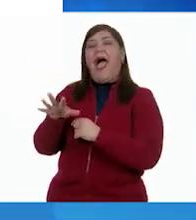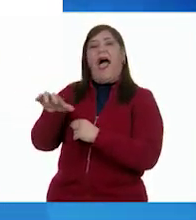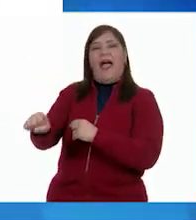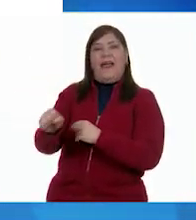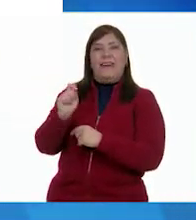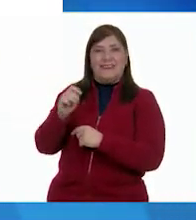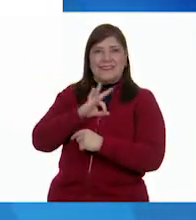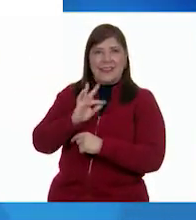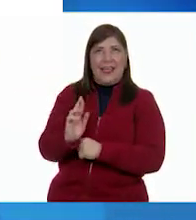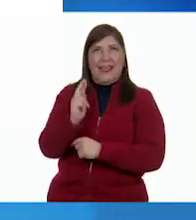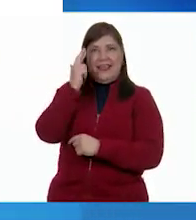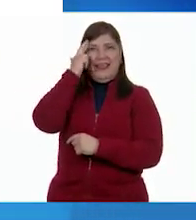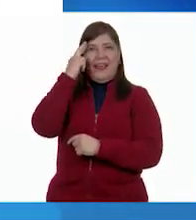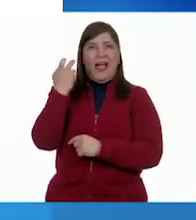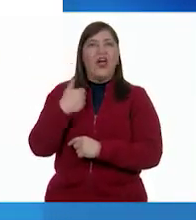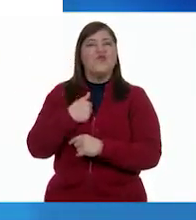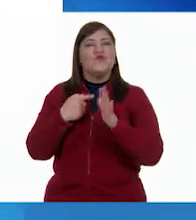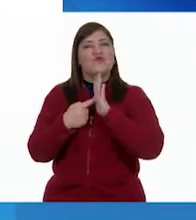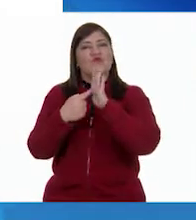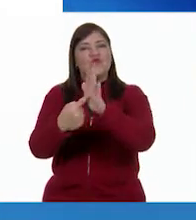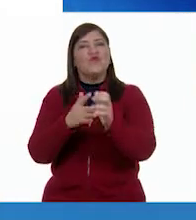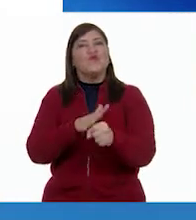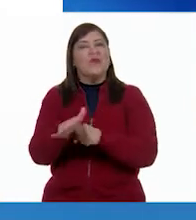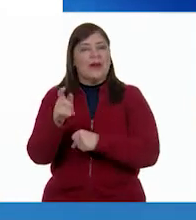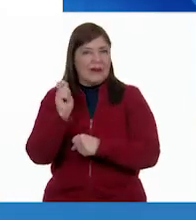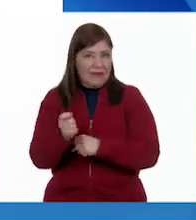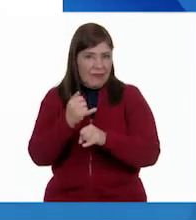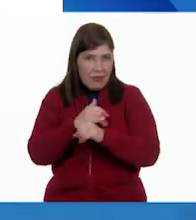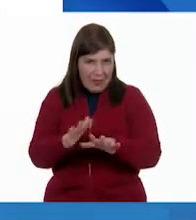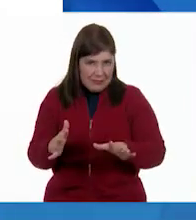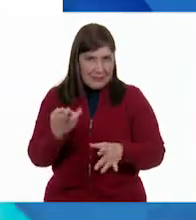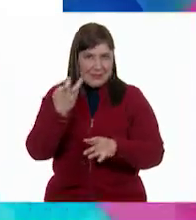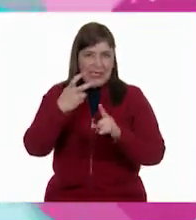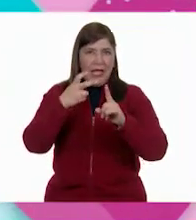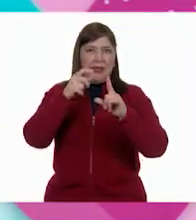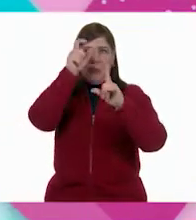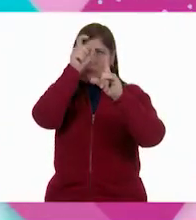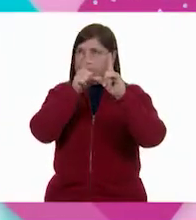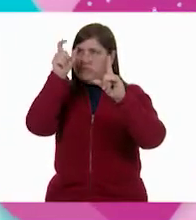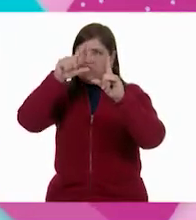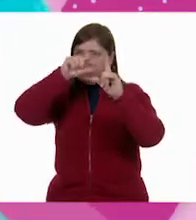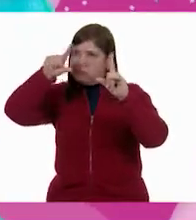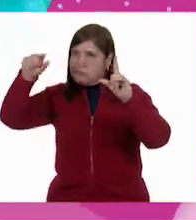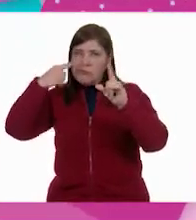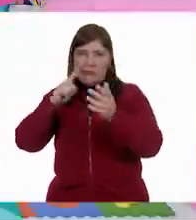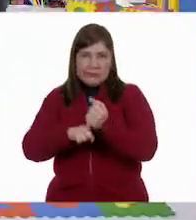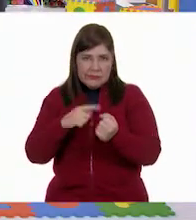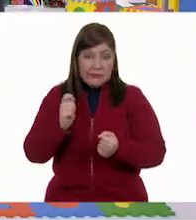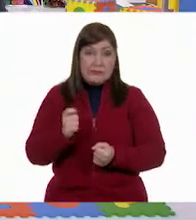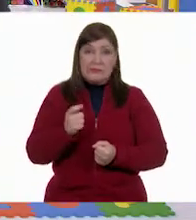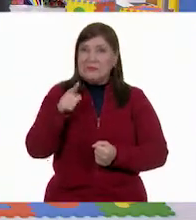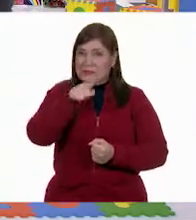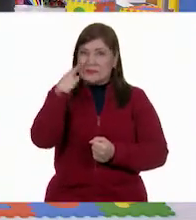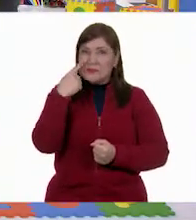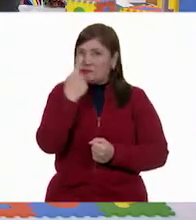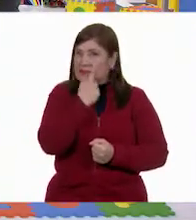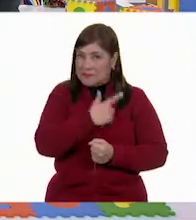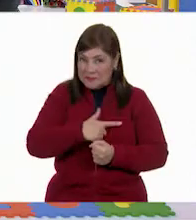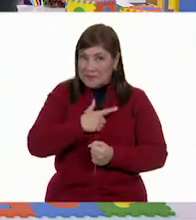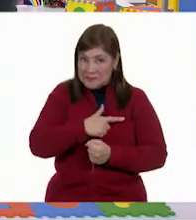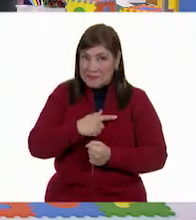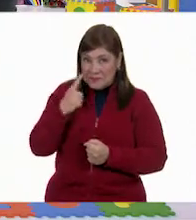poco de qué es lo que estás tratando de demostrarnos con esta gráfica. Te quedó muy, muy padre. ¿Qué opinan allá en casa? ¿Les gustó la gráfica de Eric?